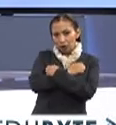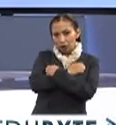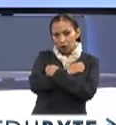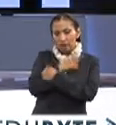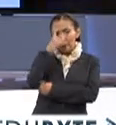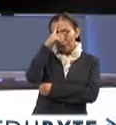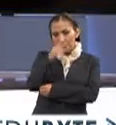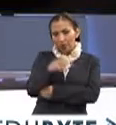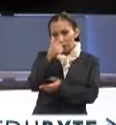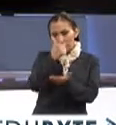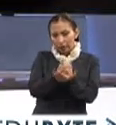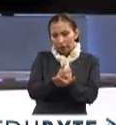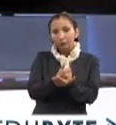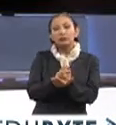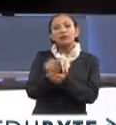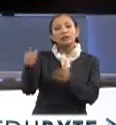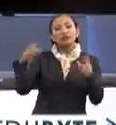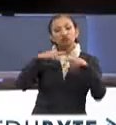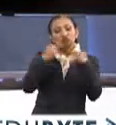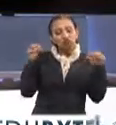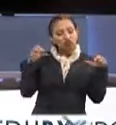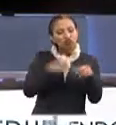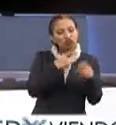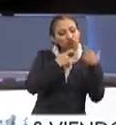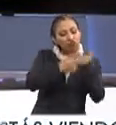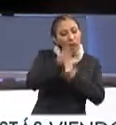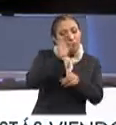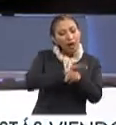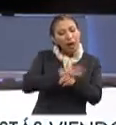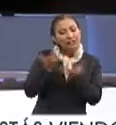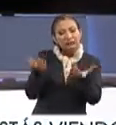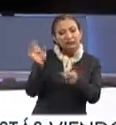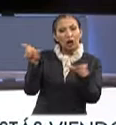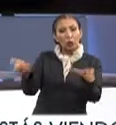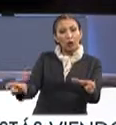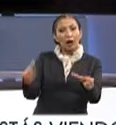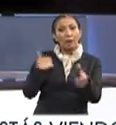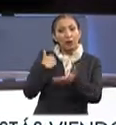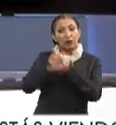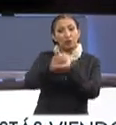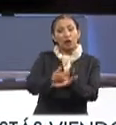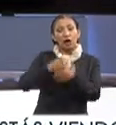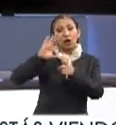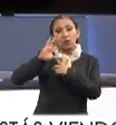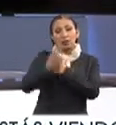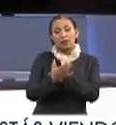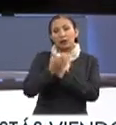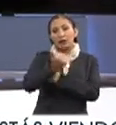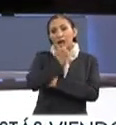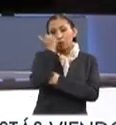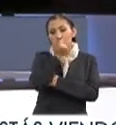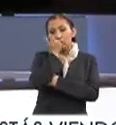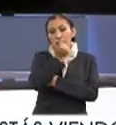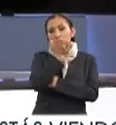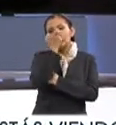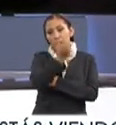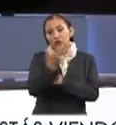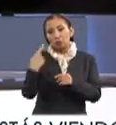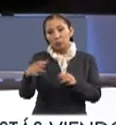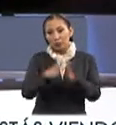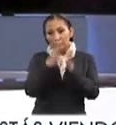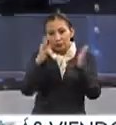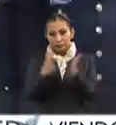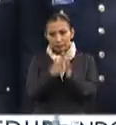Pública de la Ciudad de México se reunieron para reforzar estrategias de seguridad en favor de la comunidad estudiantil. Durante su